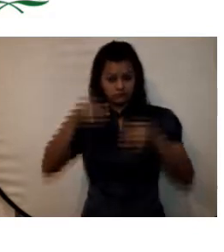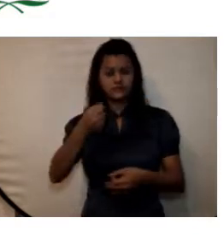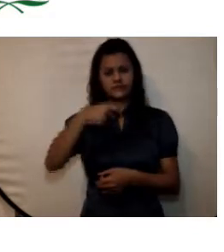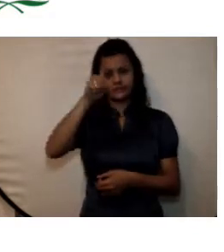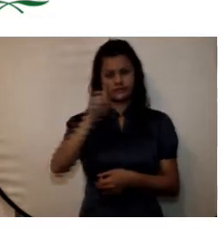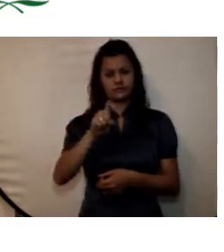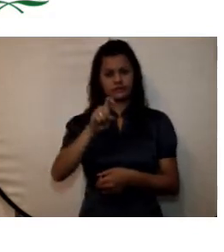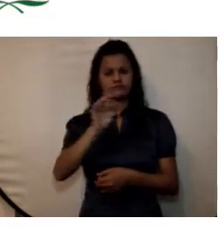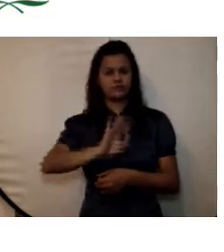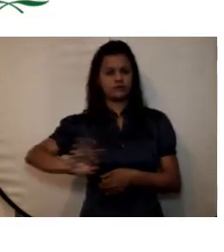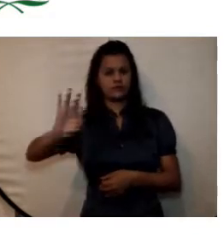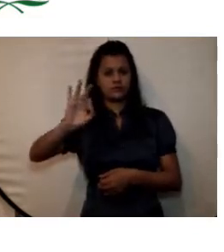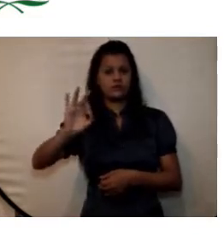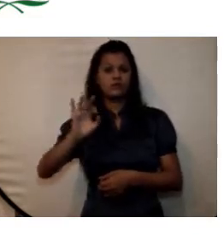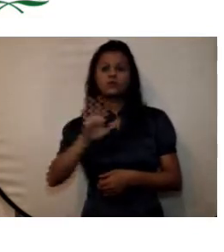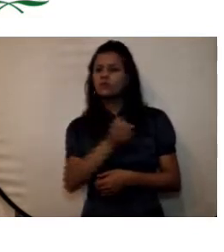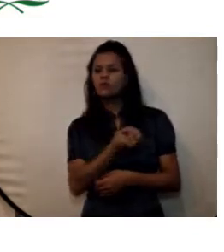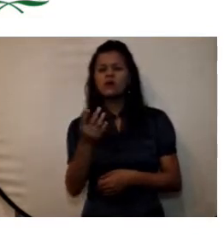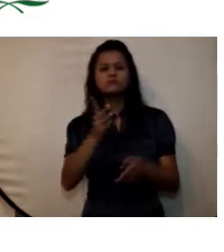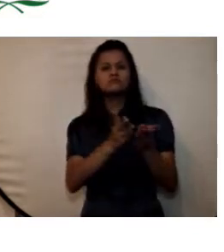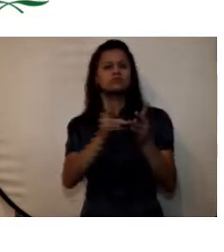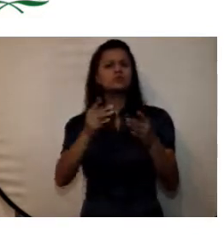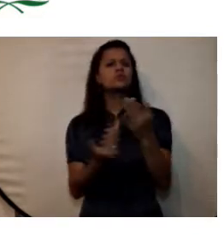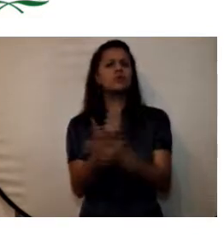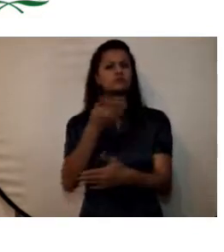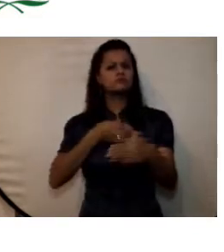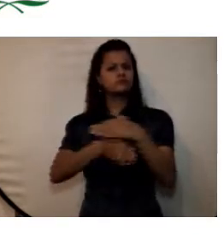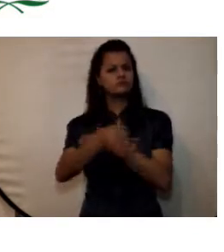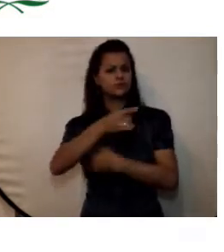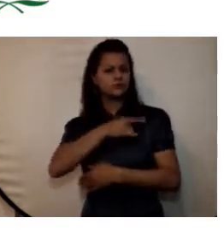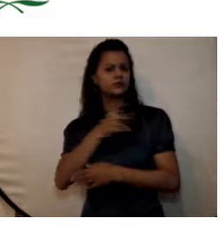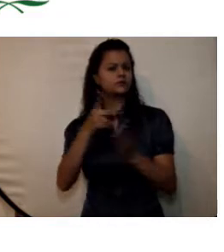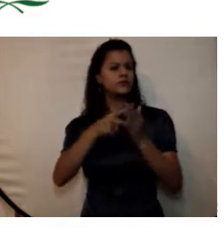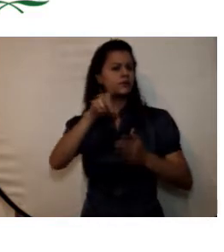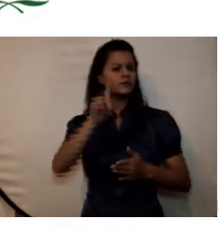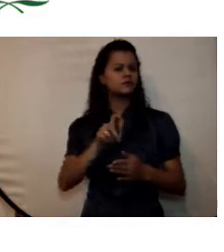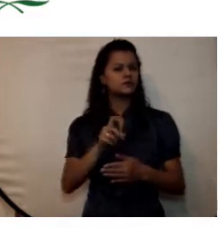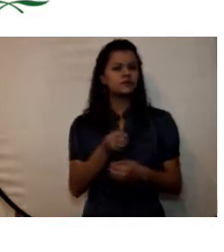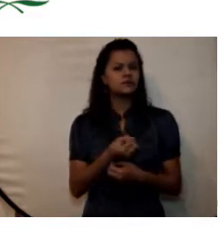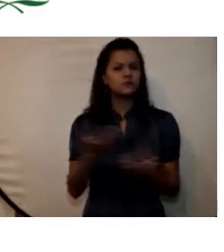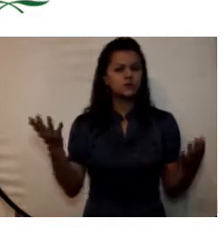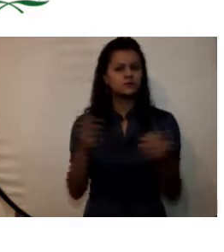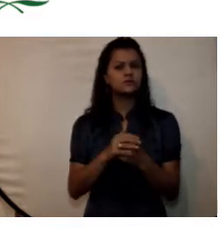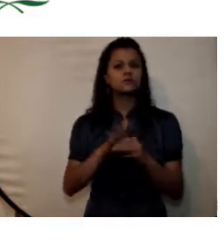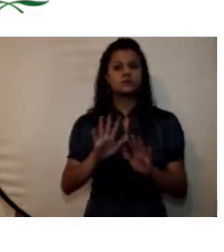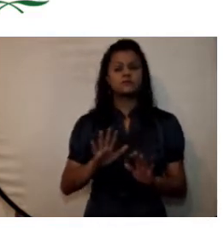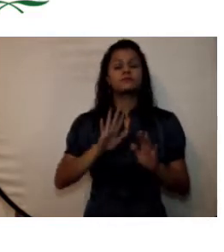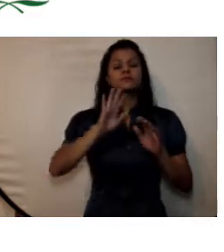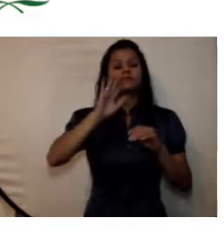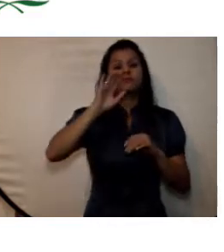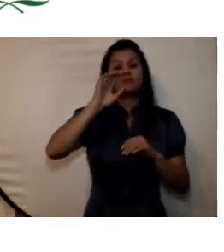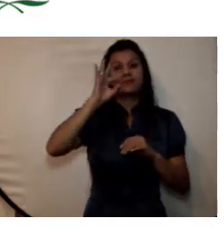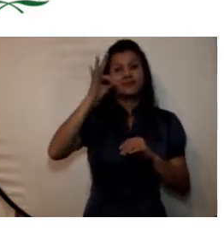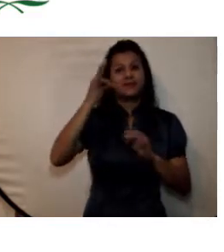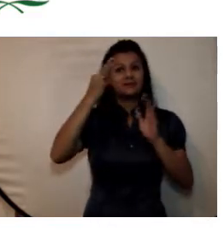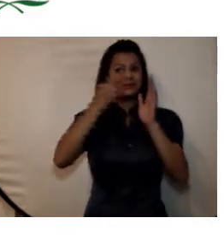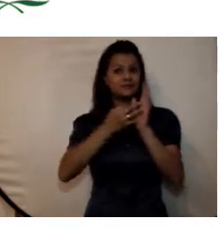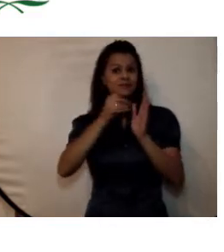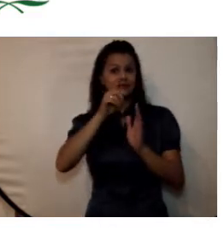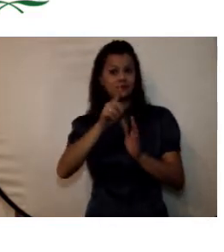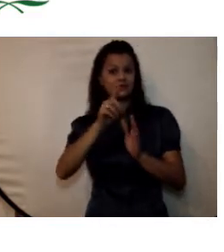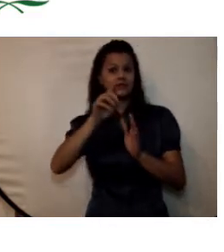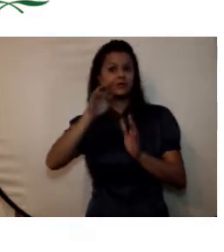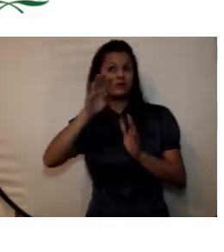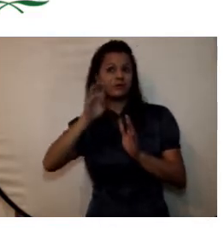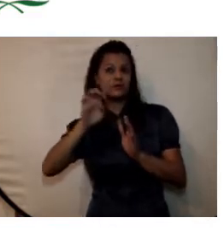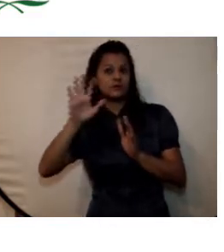el número de estudiantes nuevos que ingresaron en la universidad en el periodo 2016-1 fue de 3.895 en el periodo